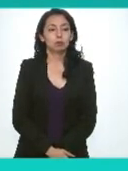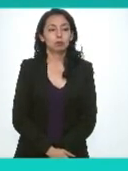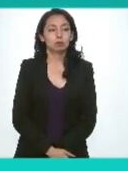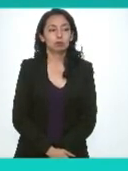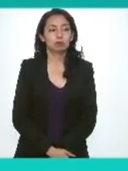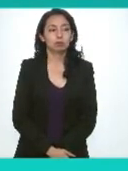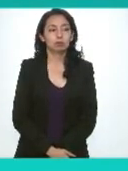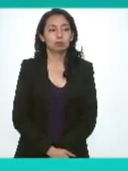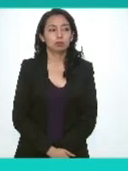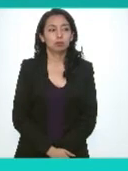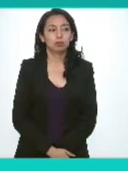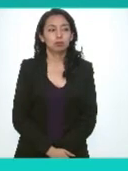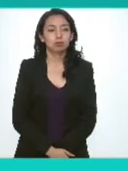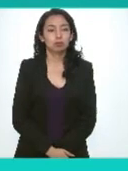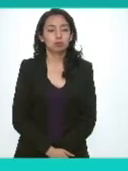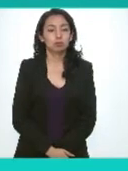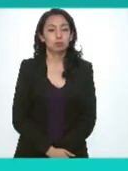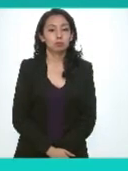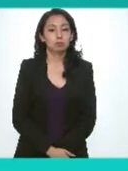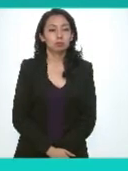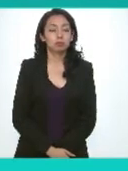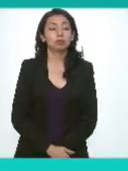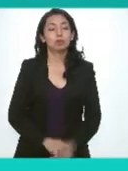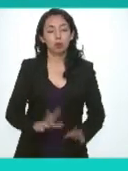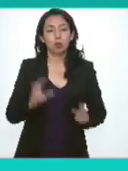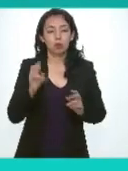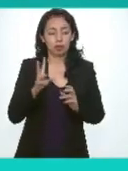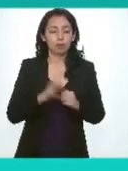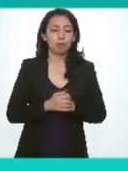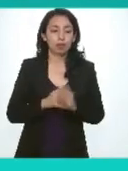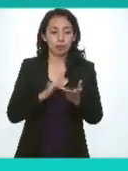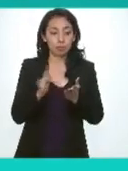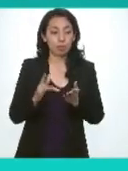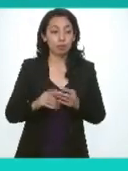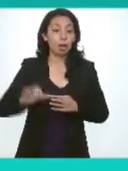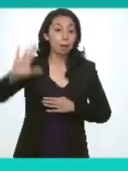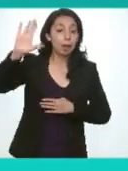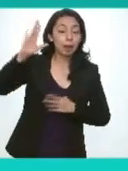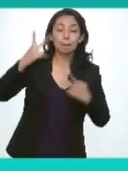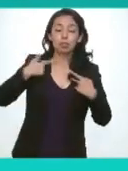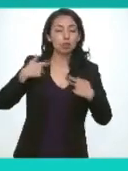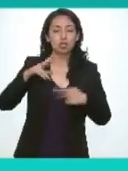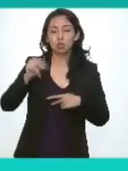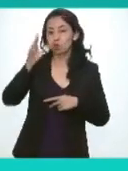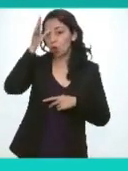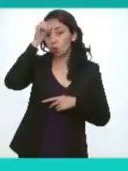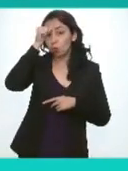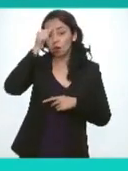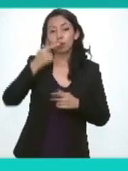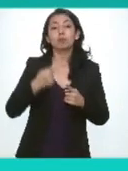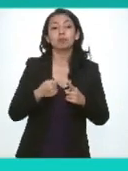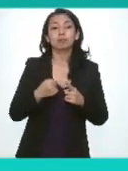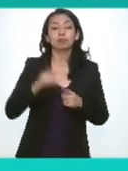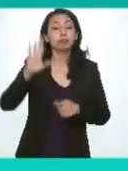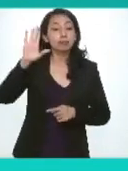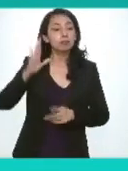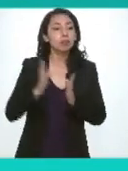ahora solicito que se manifiesten levantando la mano o y verbalmente las personas que están en contra de esta orden del día